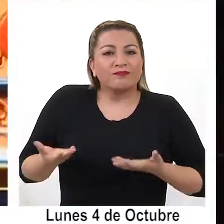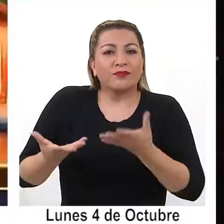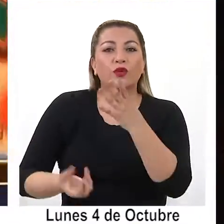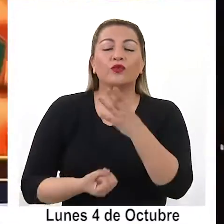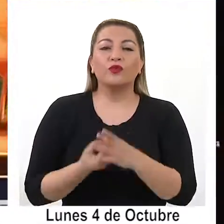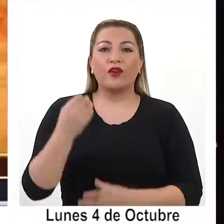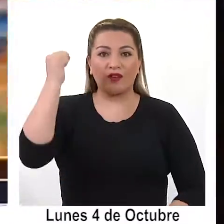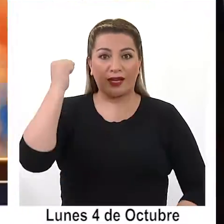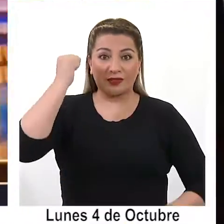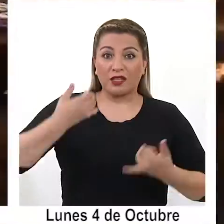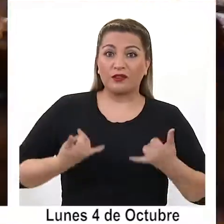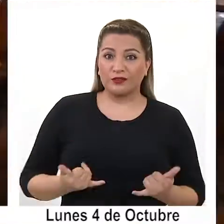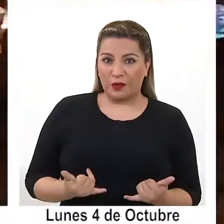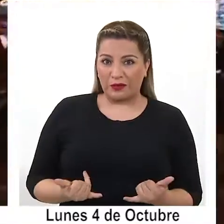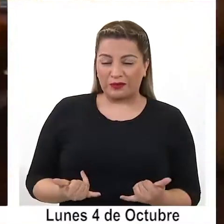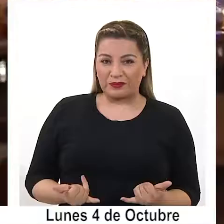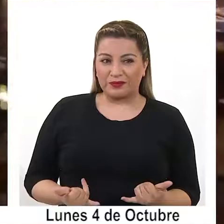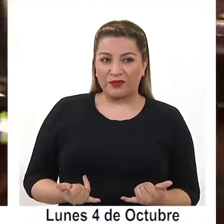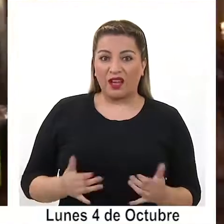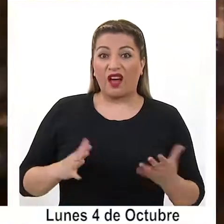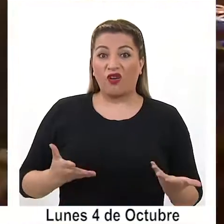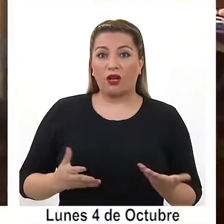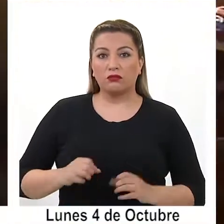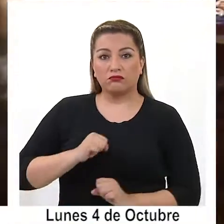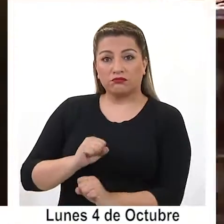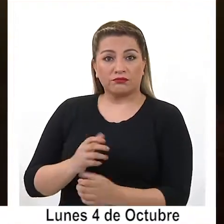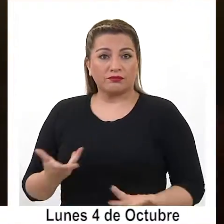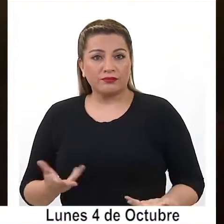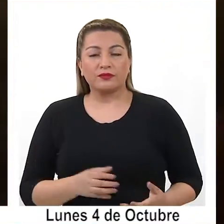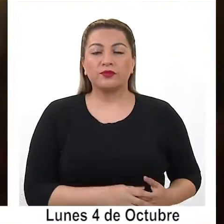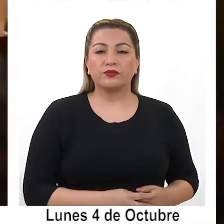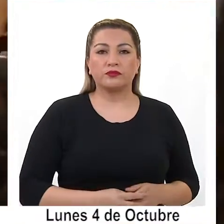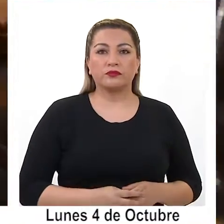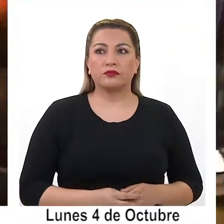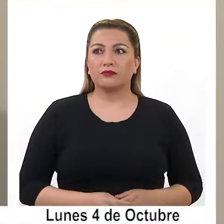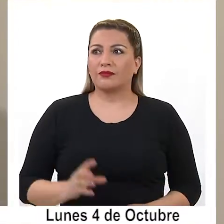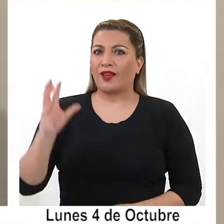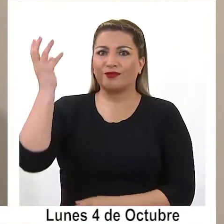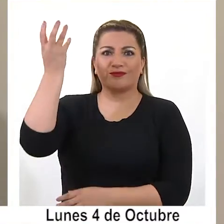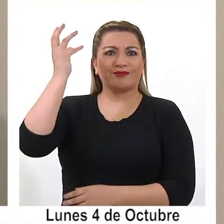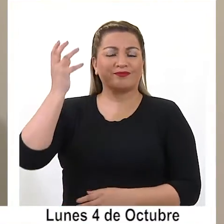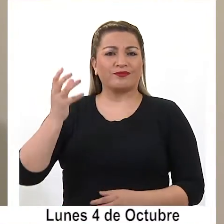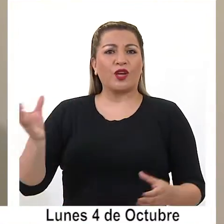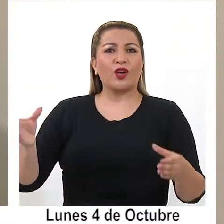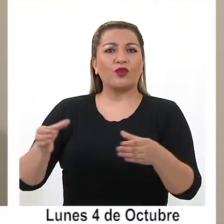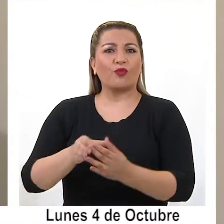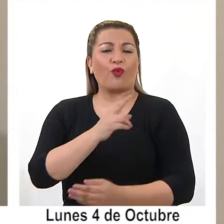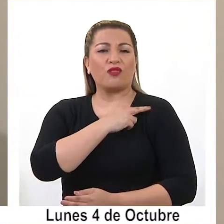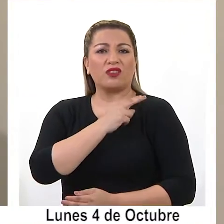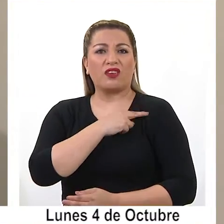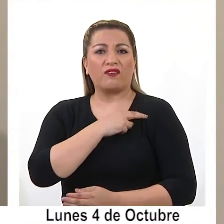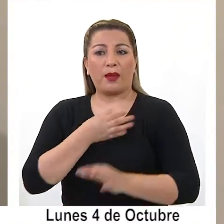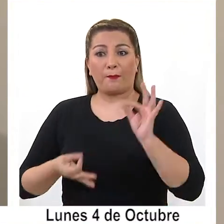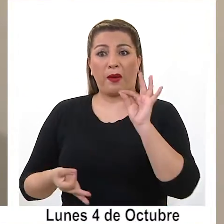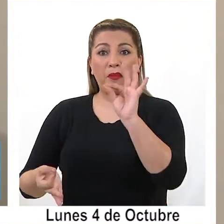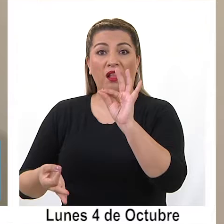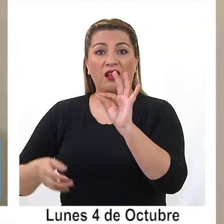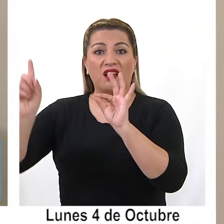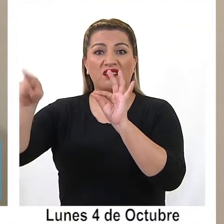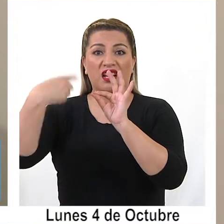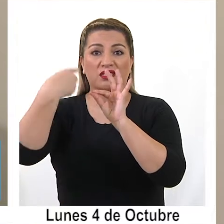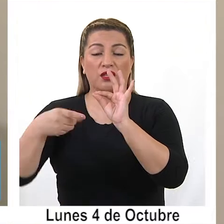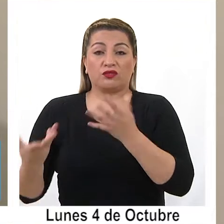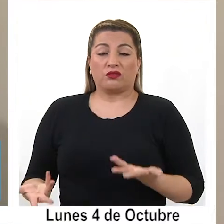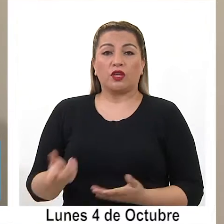nuevo casino. Pero ahora la rechazó. Inexplicablemente la Superintendencia rechazó nuestra solicitud. Y hoy estamos